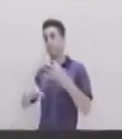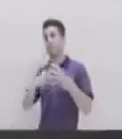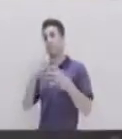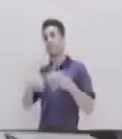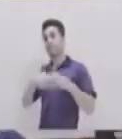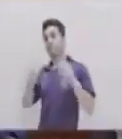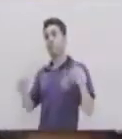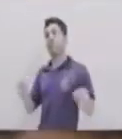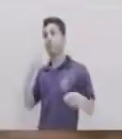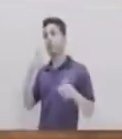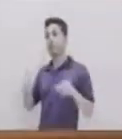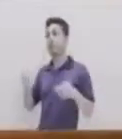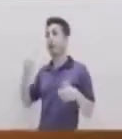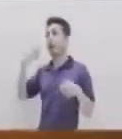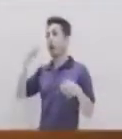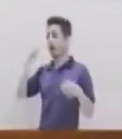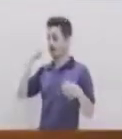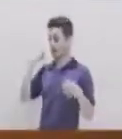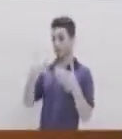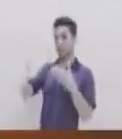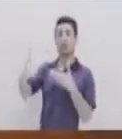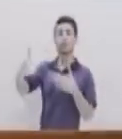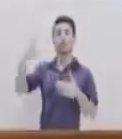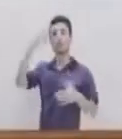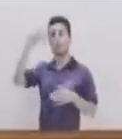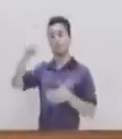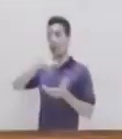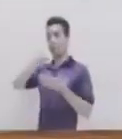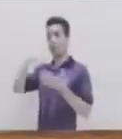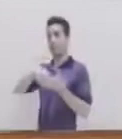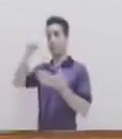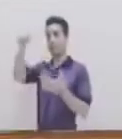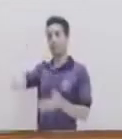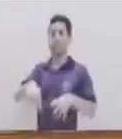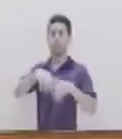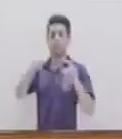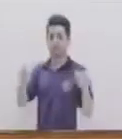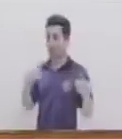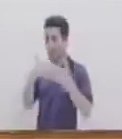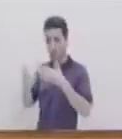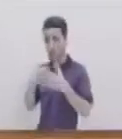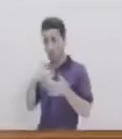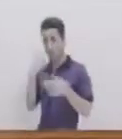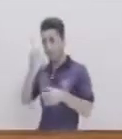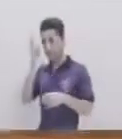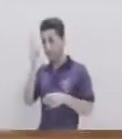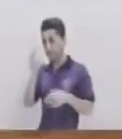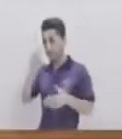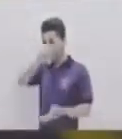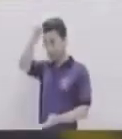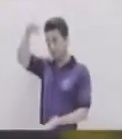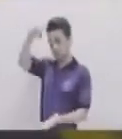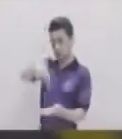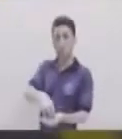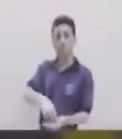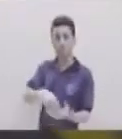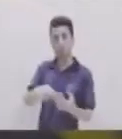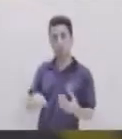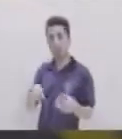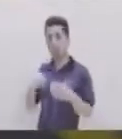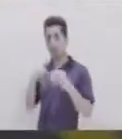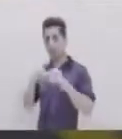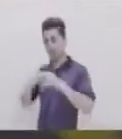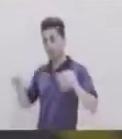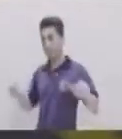La aceleración Va a ir Hacia el centro De la Tierra En cualquier punto Que estemos Siempre va a ir Hacia el centro Esta